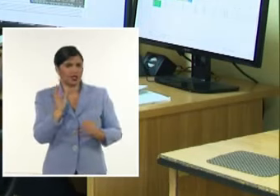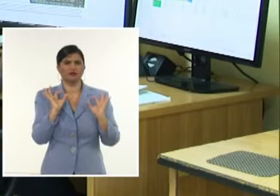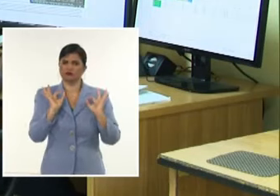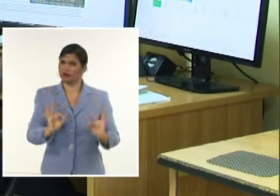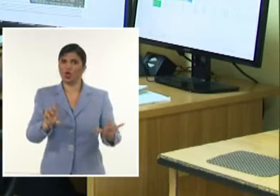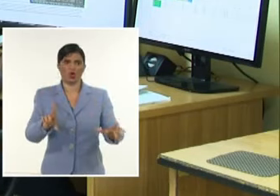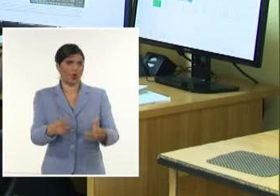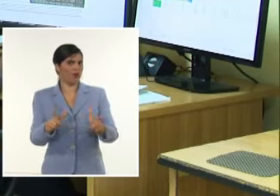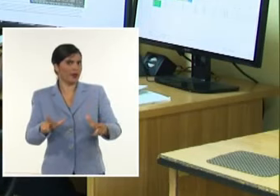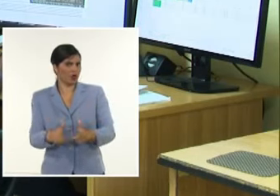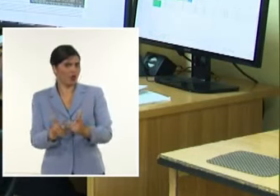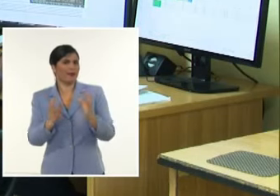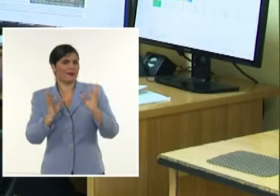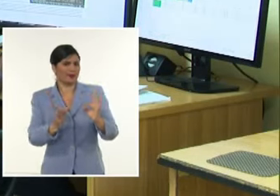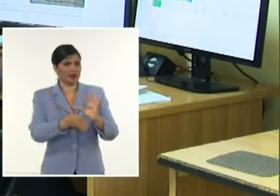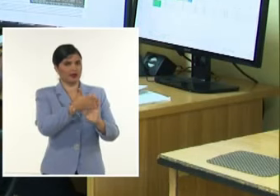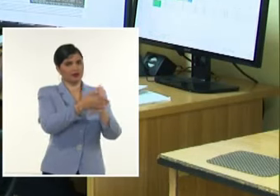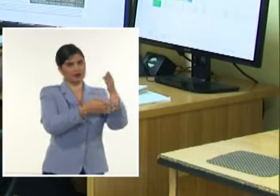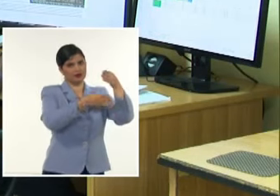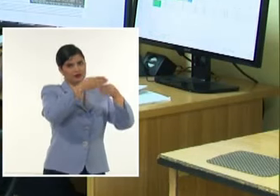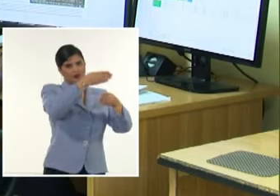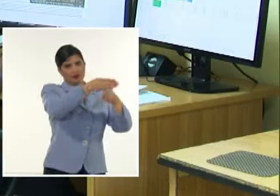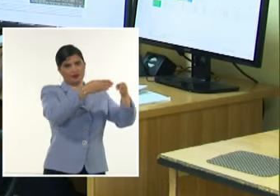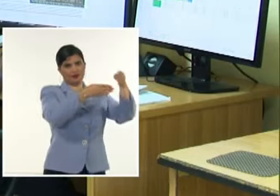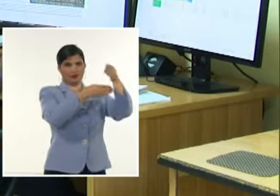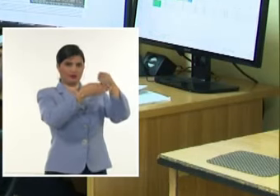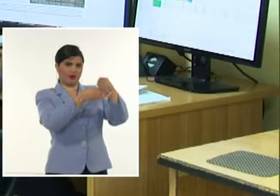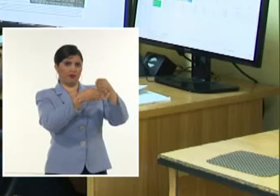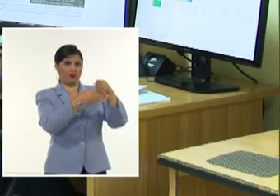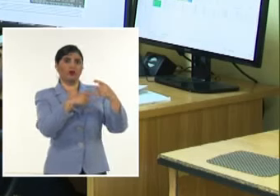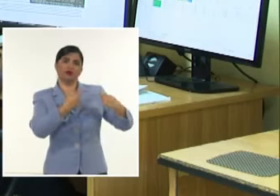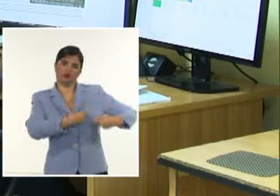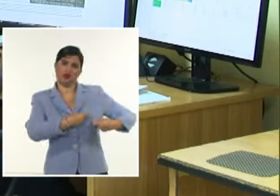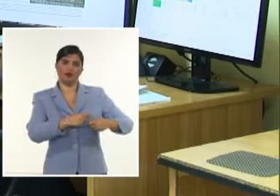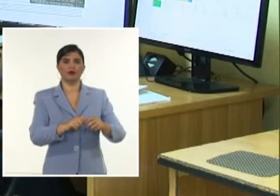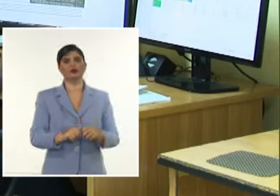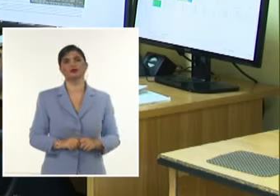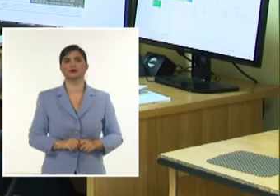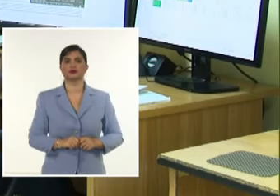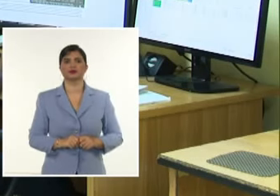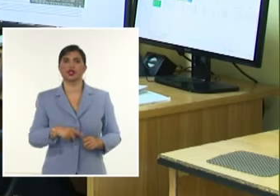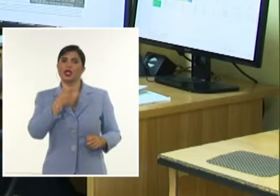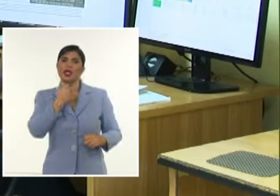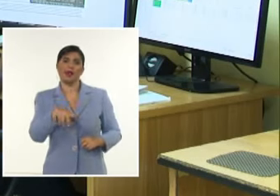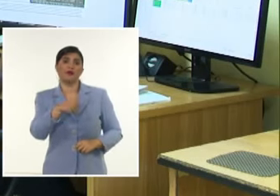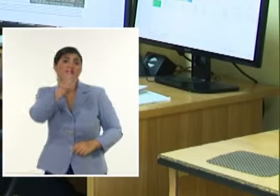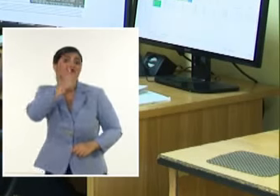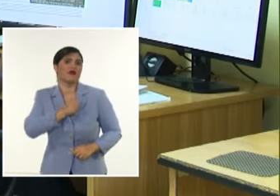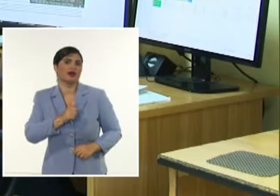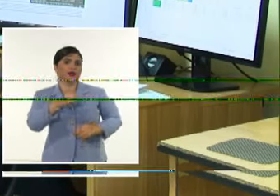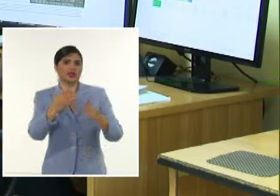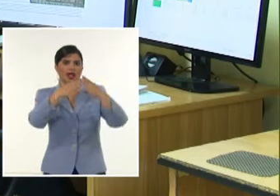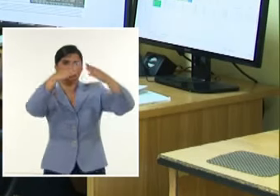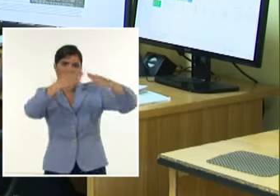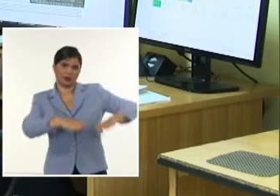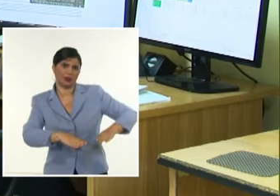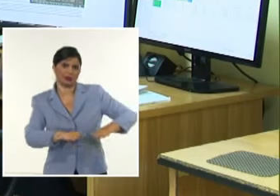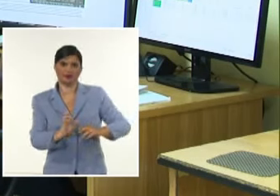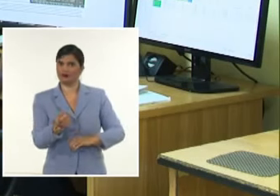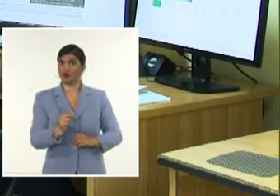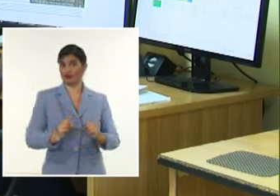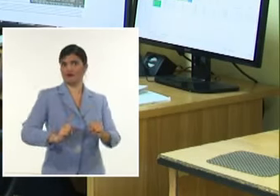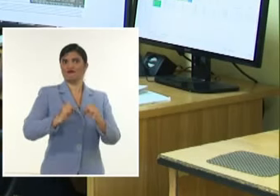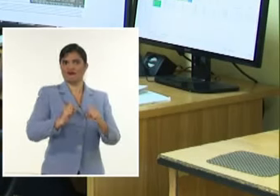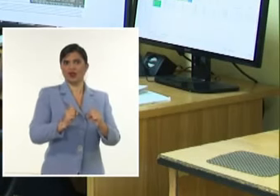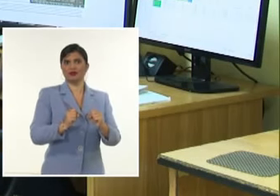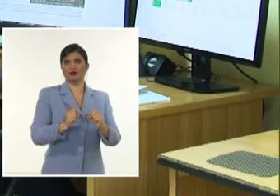En muchos países No se pueden pronosticar Sin embargo El dato Del peligro sísmico Es lo importante Para que las construcciones